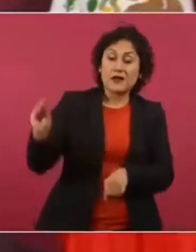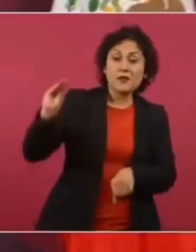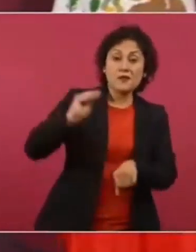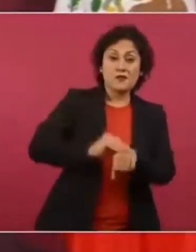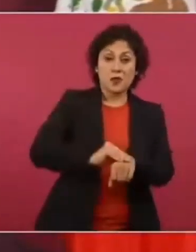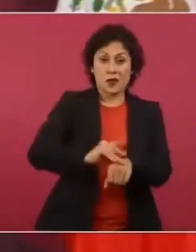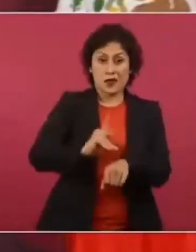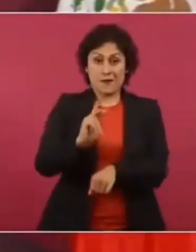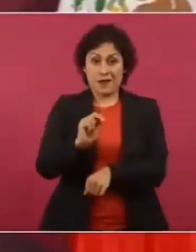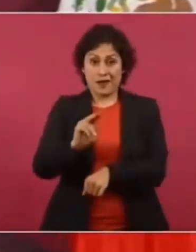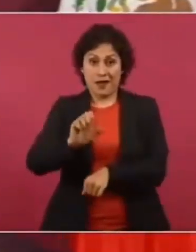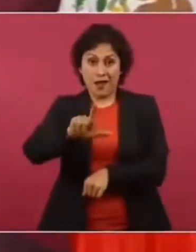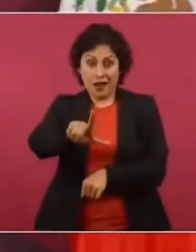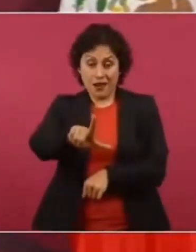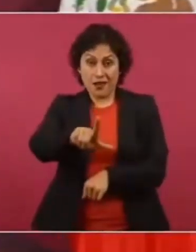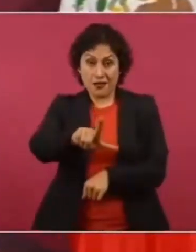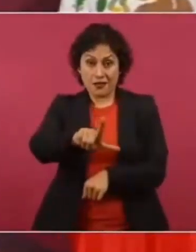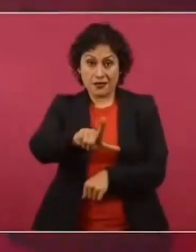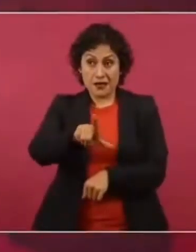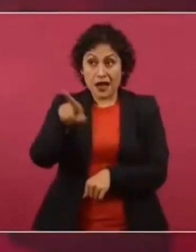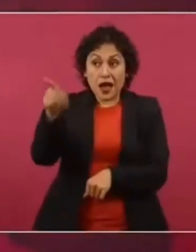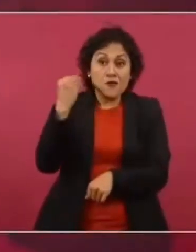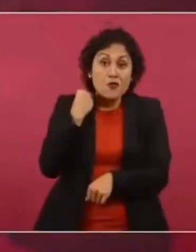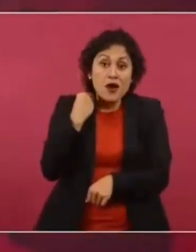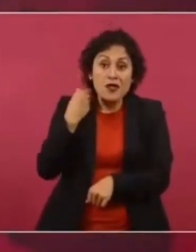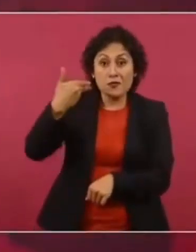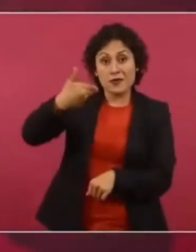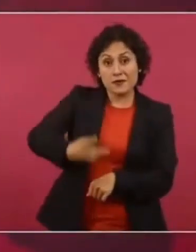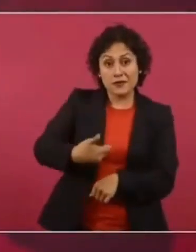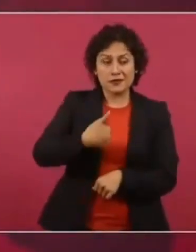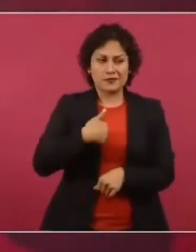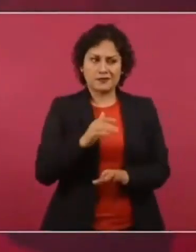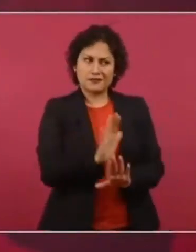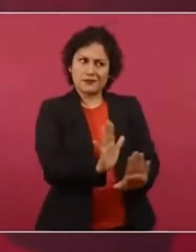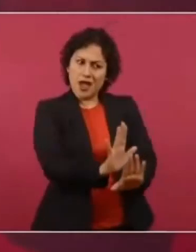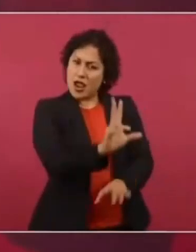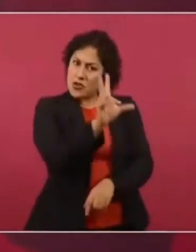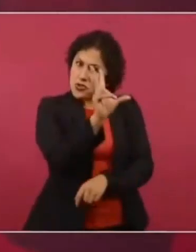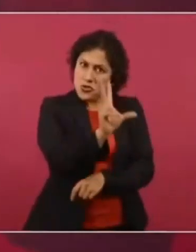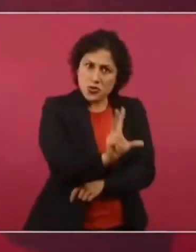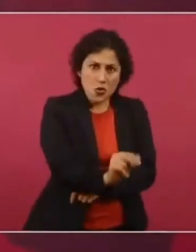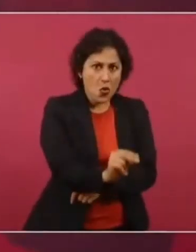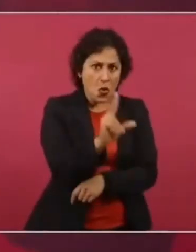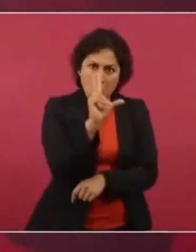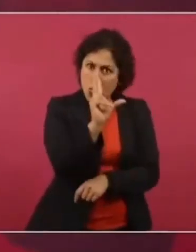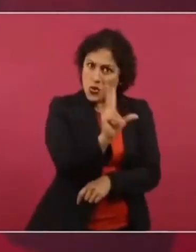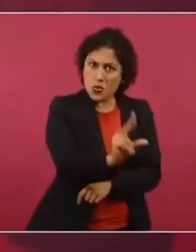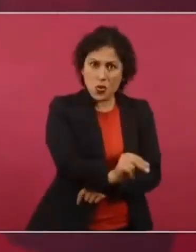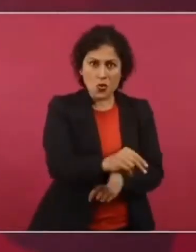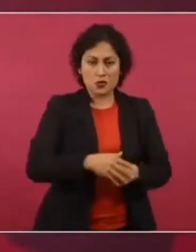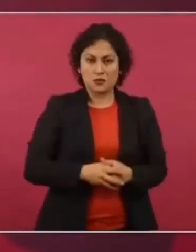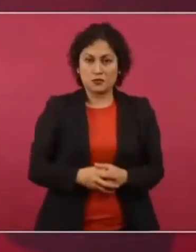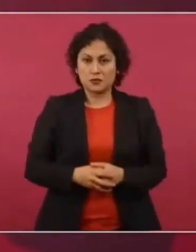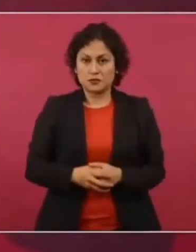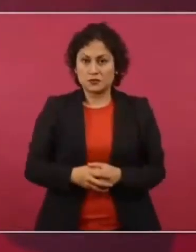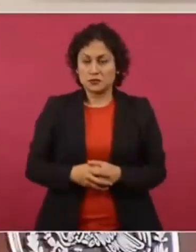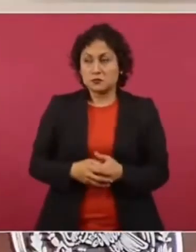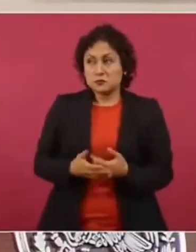Gómez Món. Digo, no. No, no, no, no. De ningún motivo. Bueno.